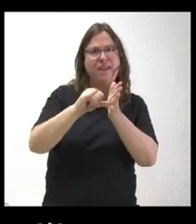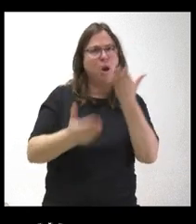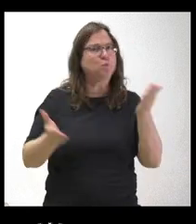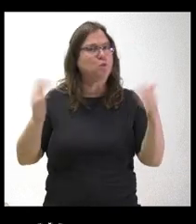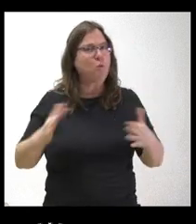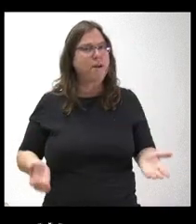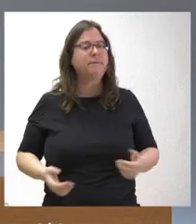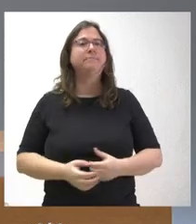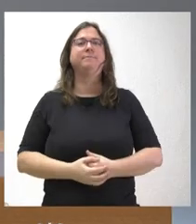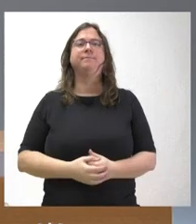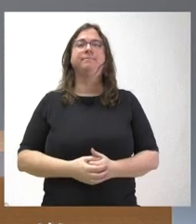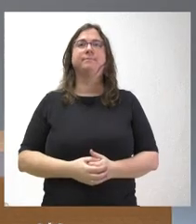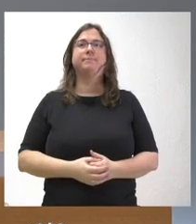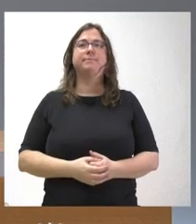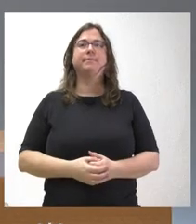gracias.